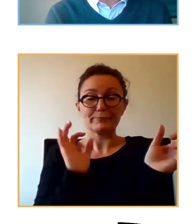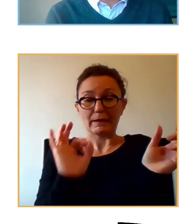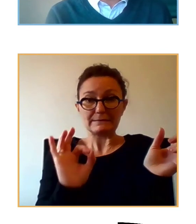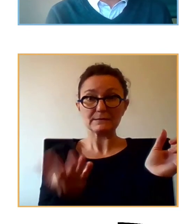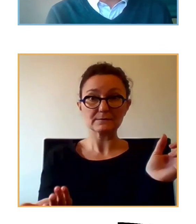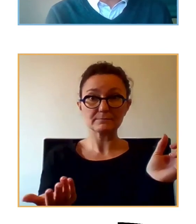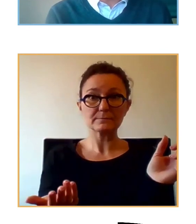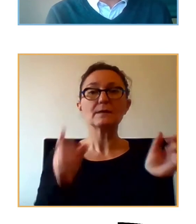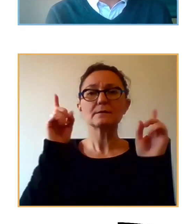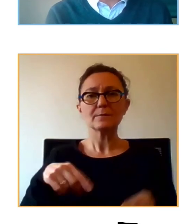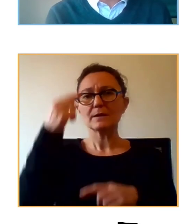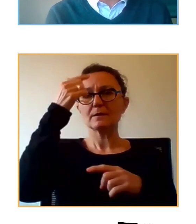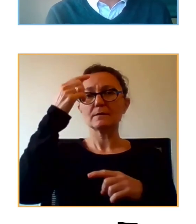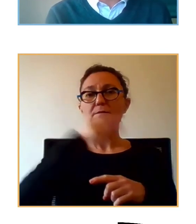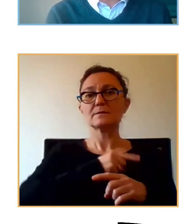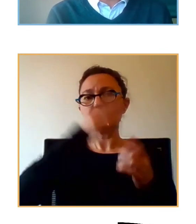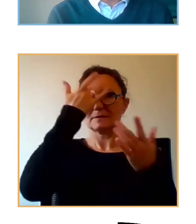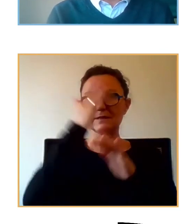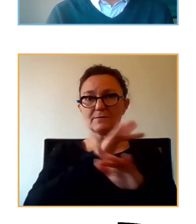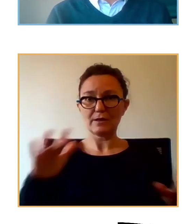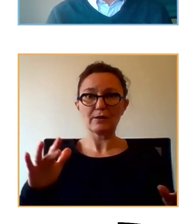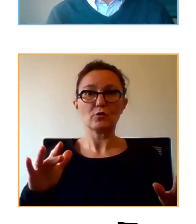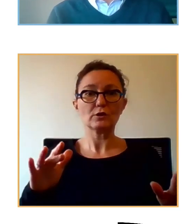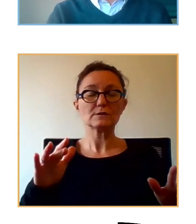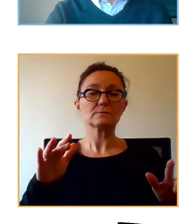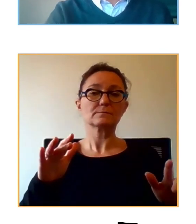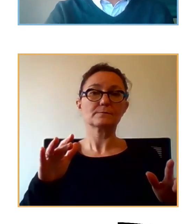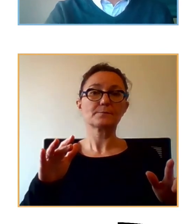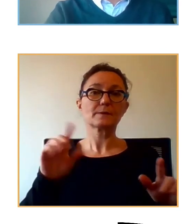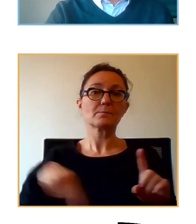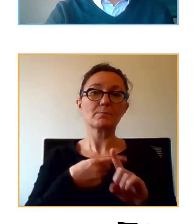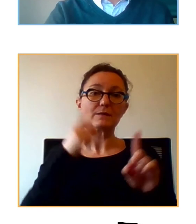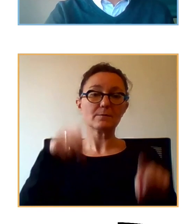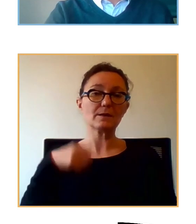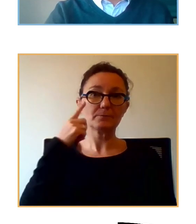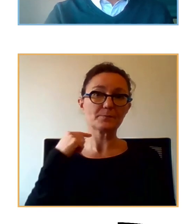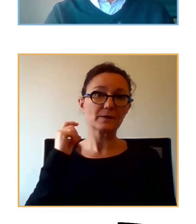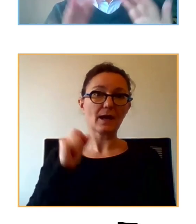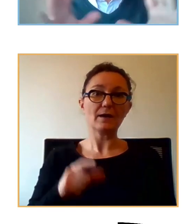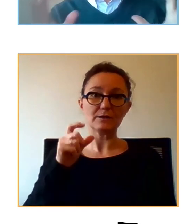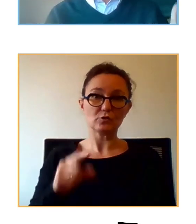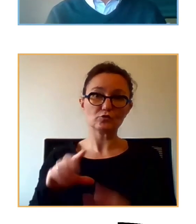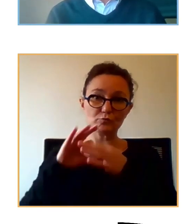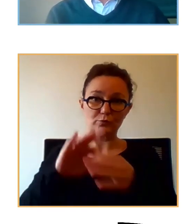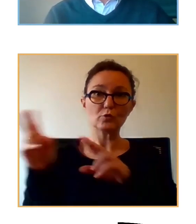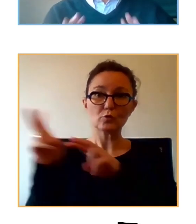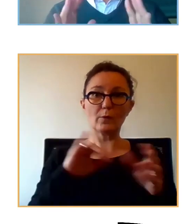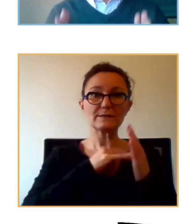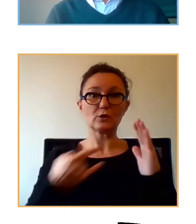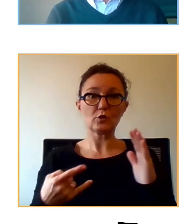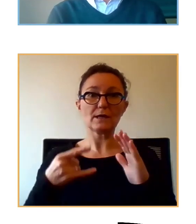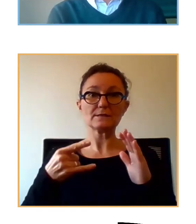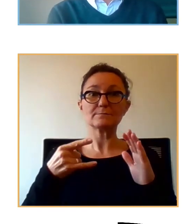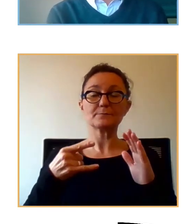hacia grupos de vulnerabilidad y minorías sociales y el tema de los hábitos con las nuevas tecnologías. Todo esto generó que además